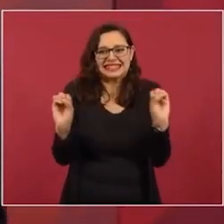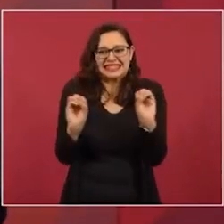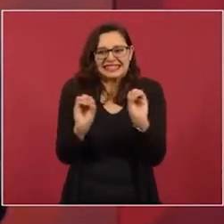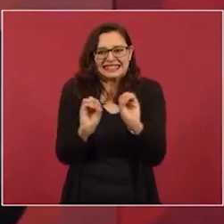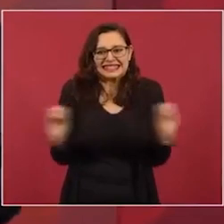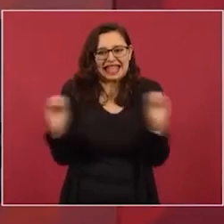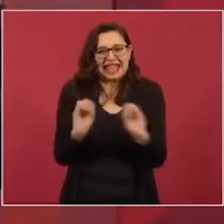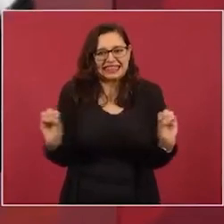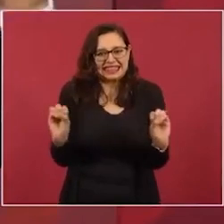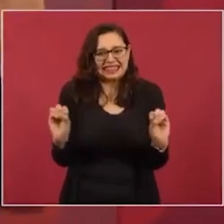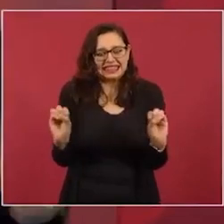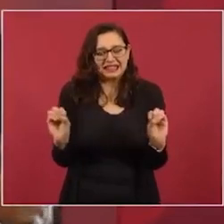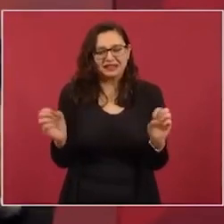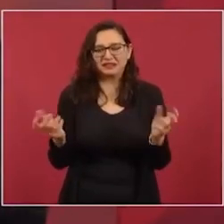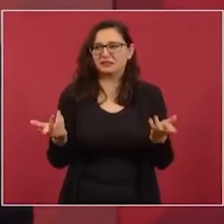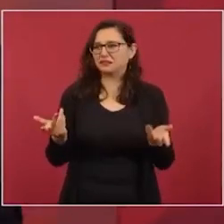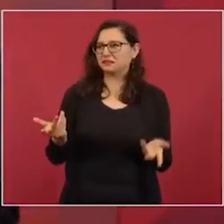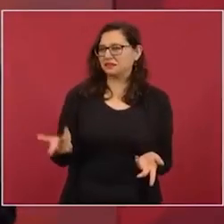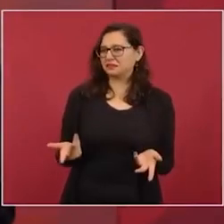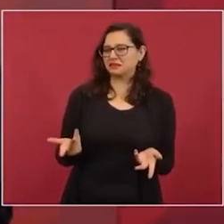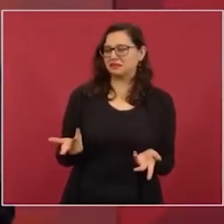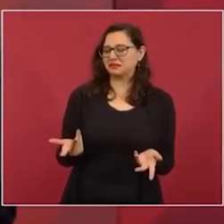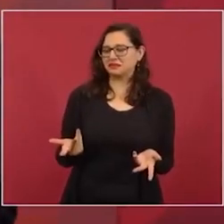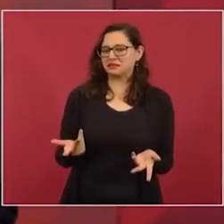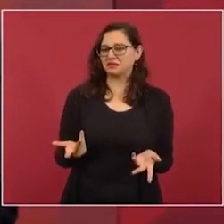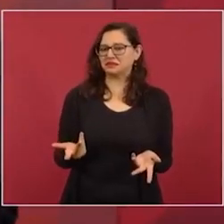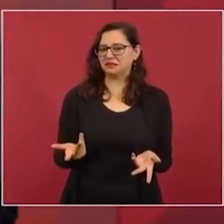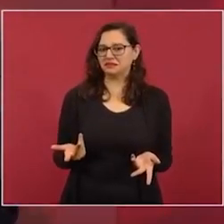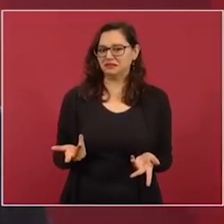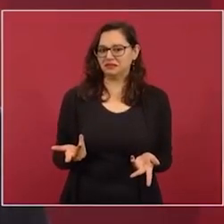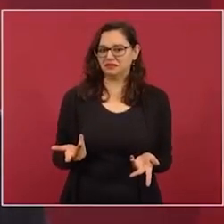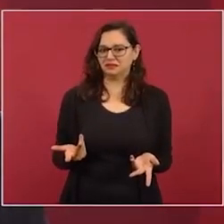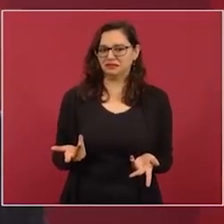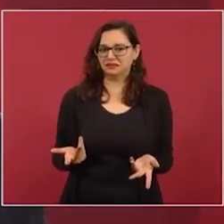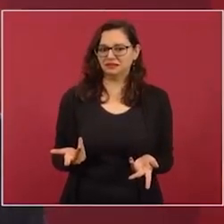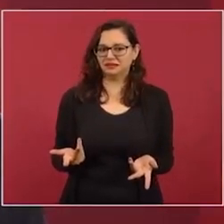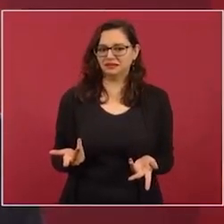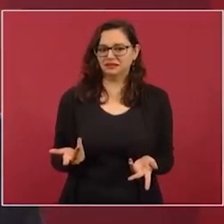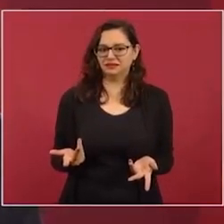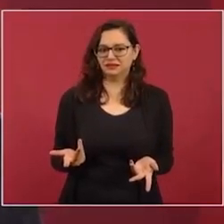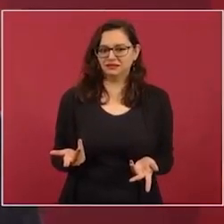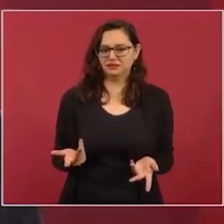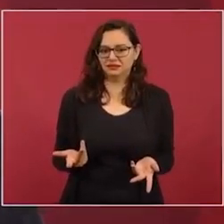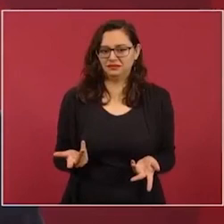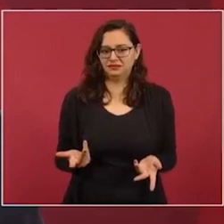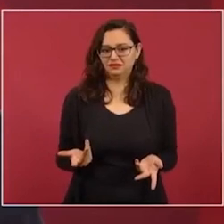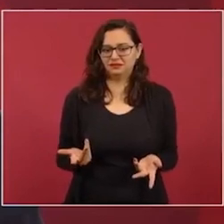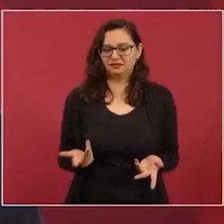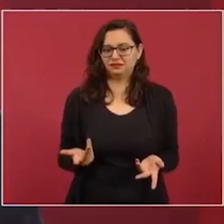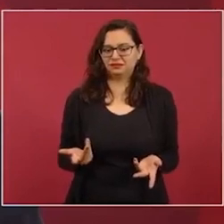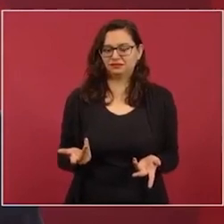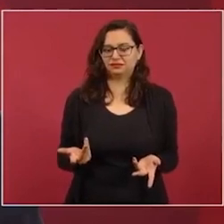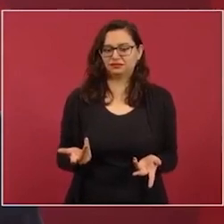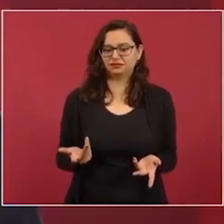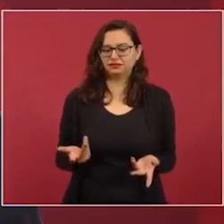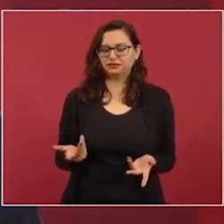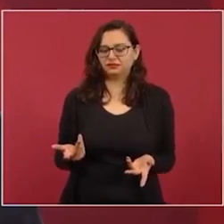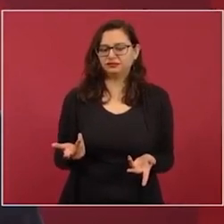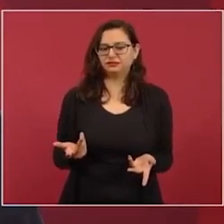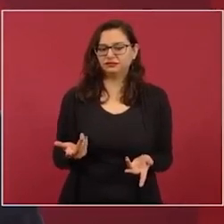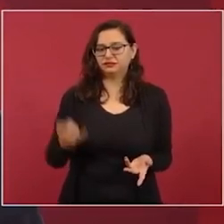Imagínense la importancia que tiene el que se pueda llevar a cabo